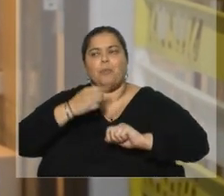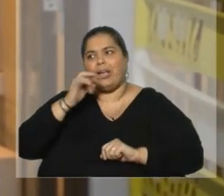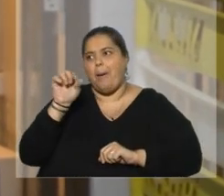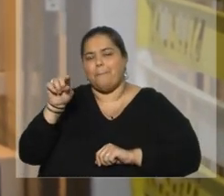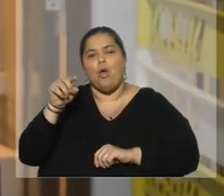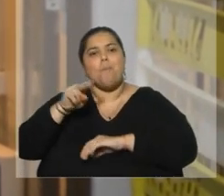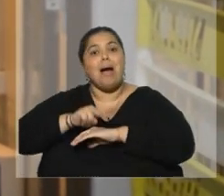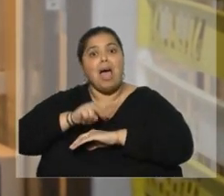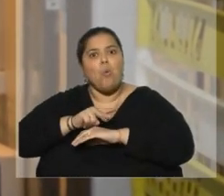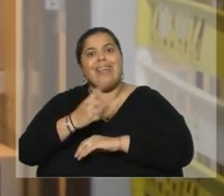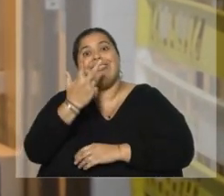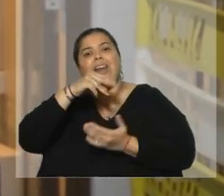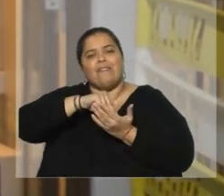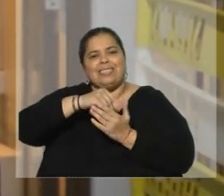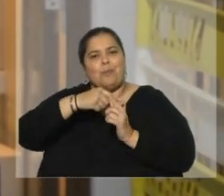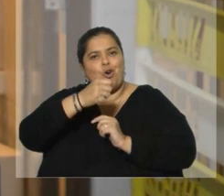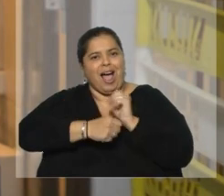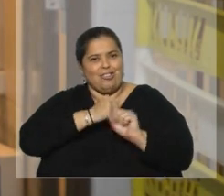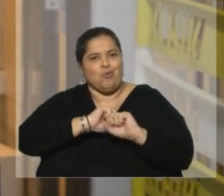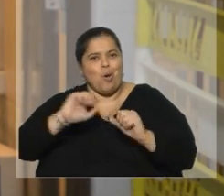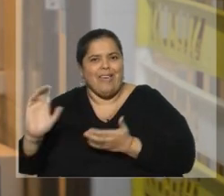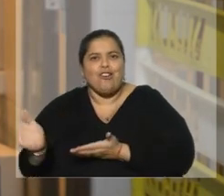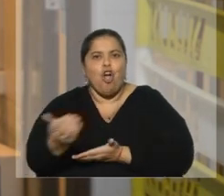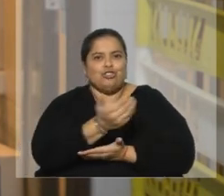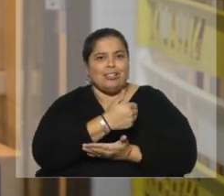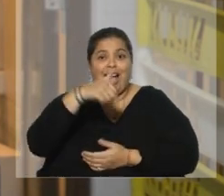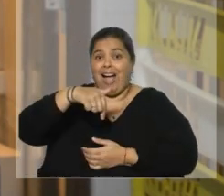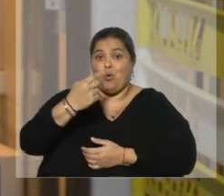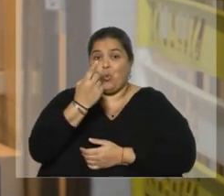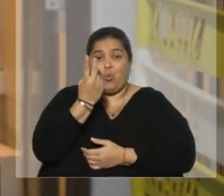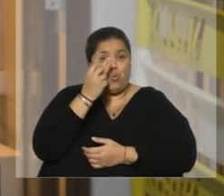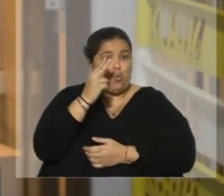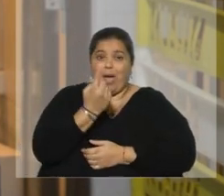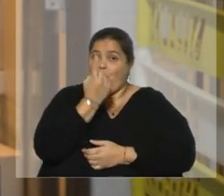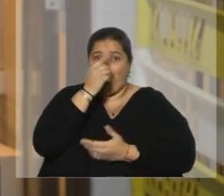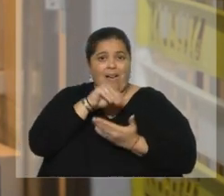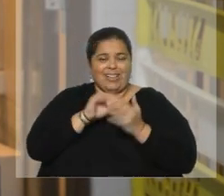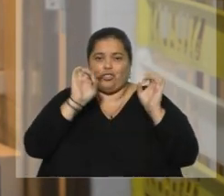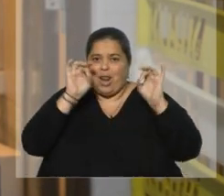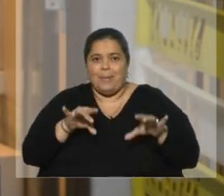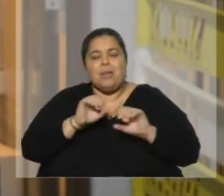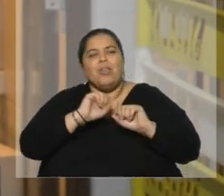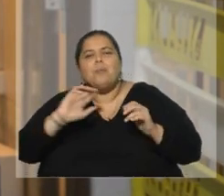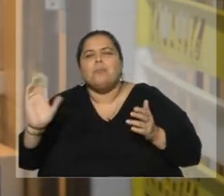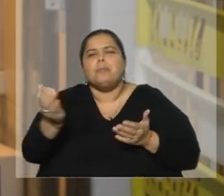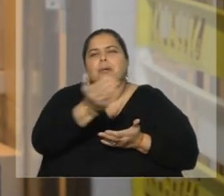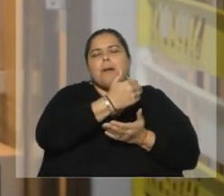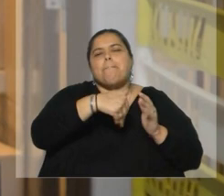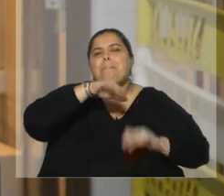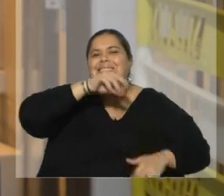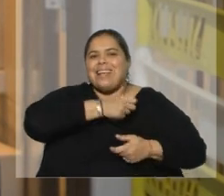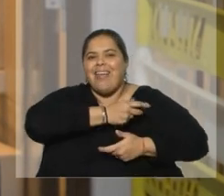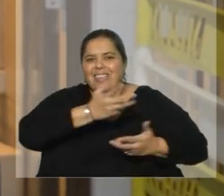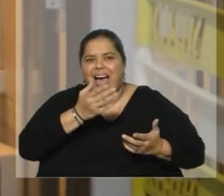cosechas al año y demás. Nosotros con este sistema podemos cosechar más cantidad en un mismo momento, congelarlo,